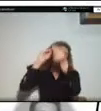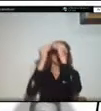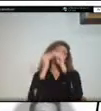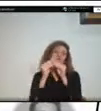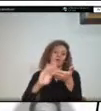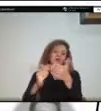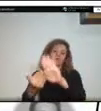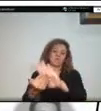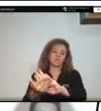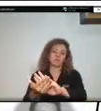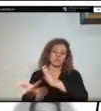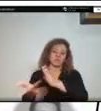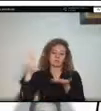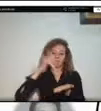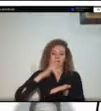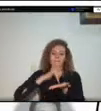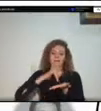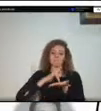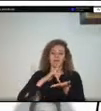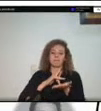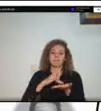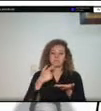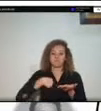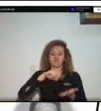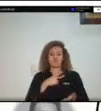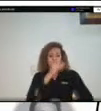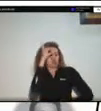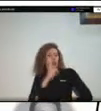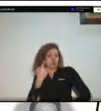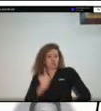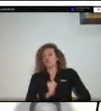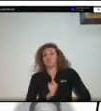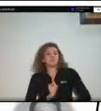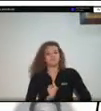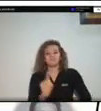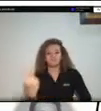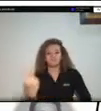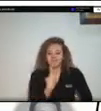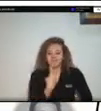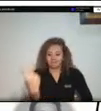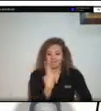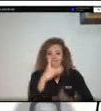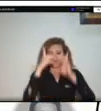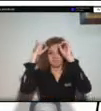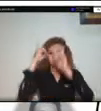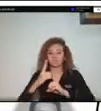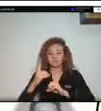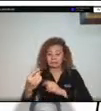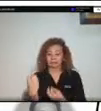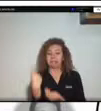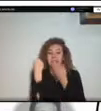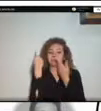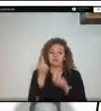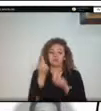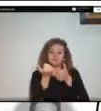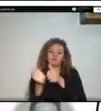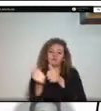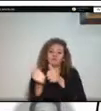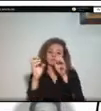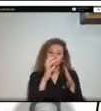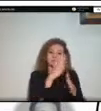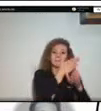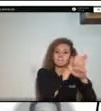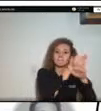de este toma de decisiones y de este proceso finalmente también son los directamente beneficiados de estas obras de mitigación y cuanto